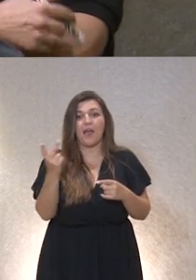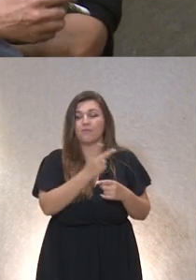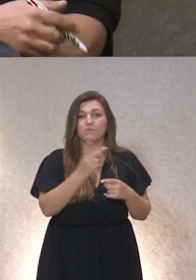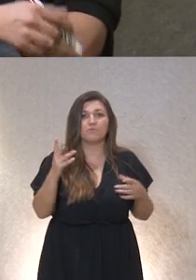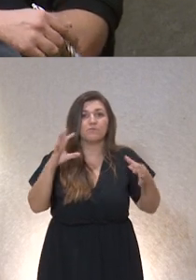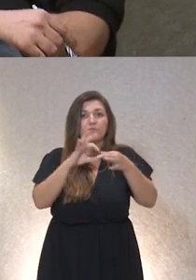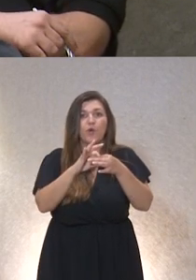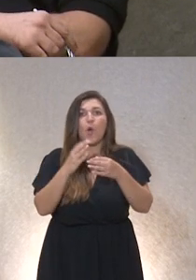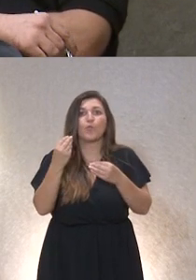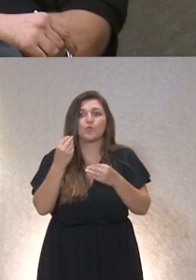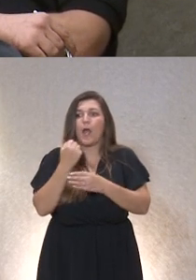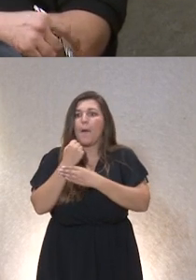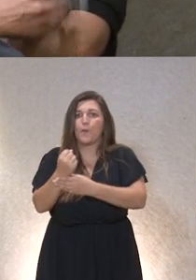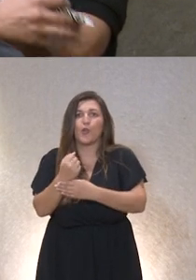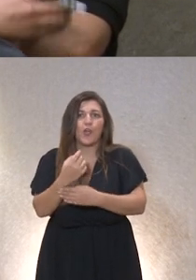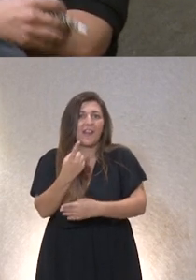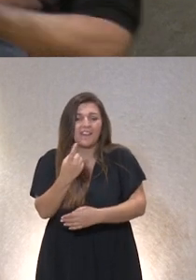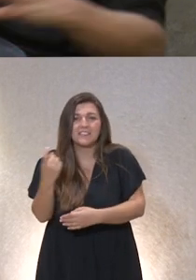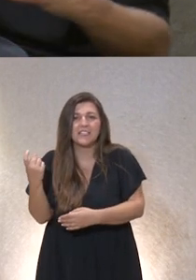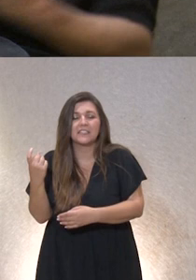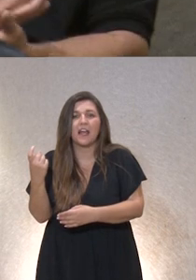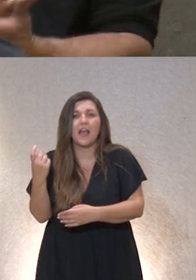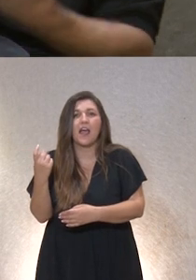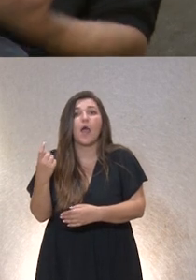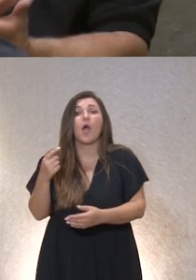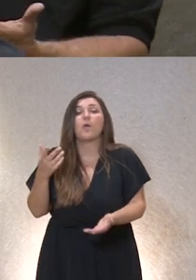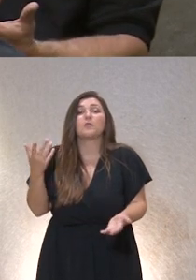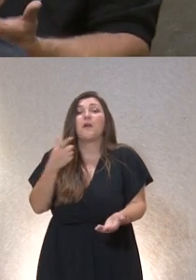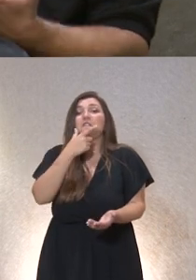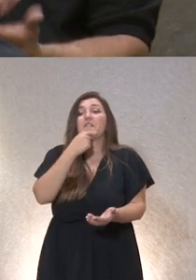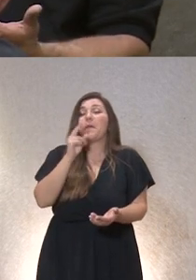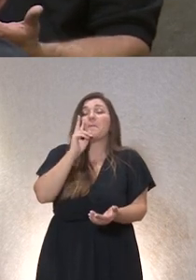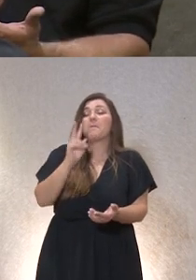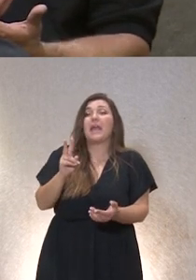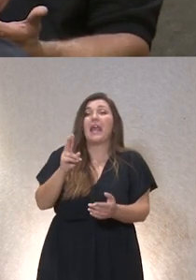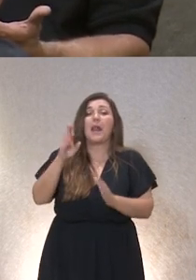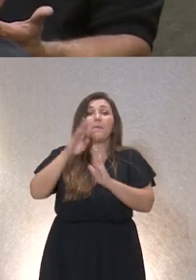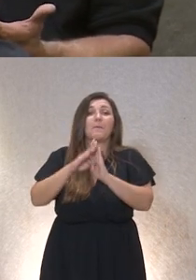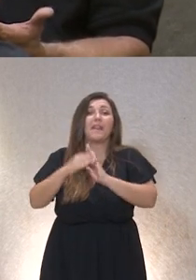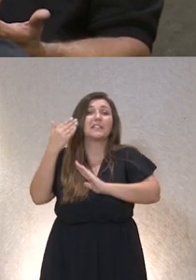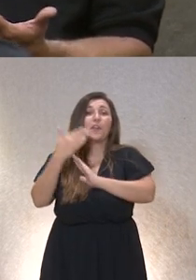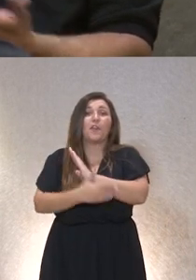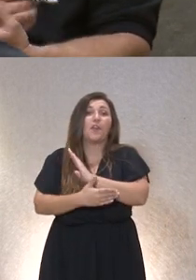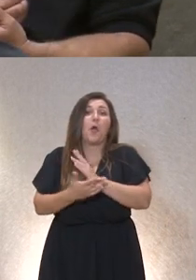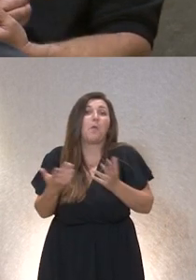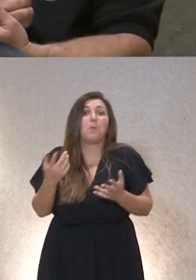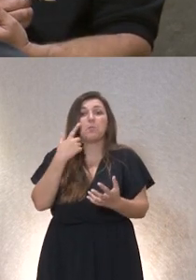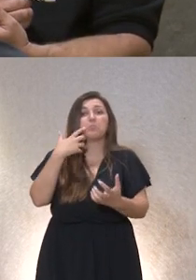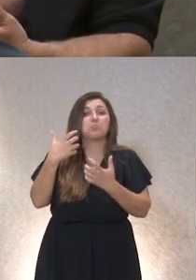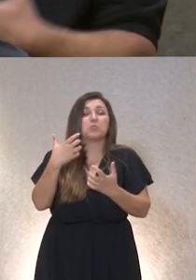grandes necesidades de apoyo que así a simple vista veíamos una restricción muy evidente una restricción mecánica